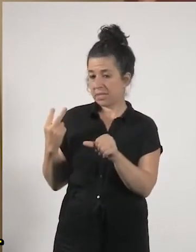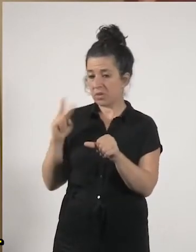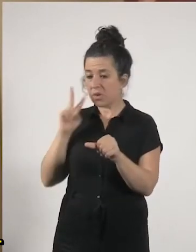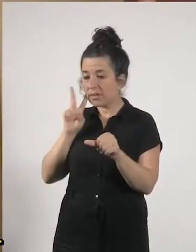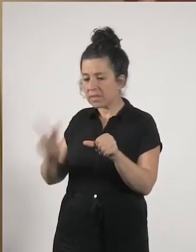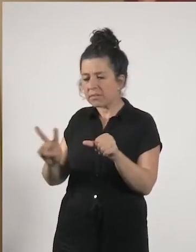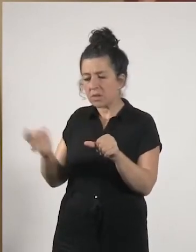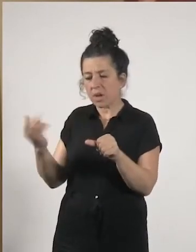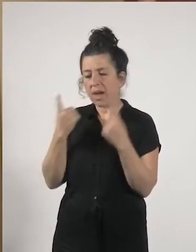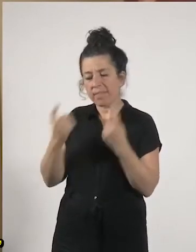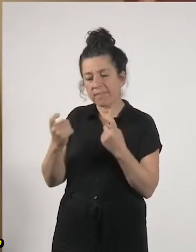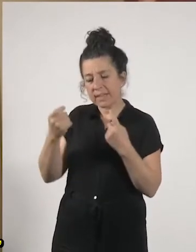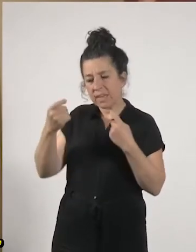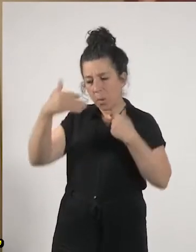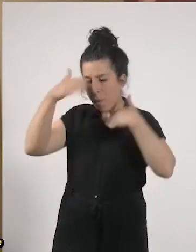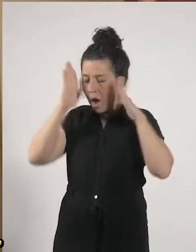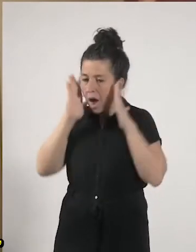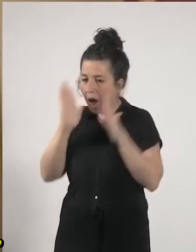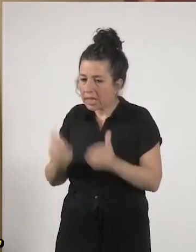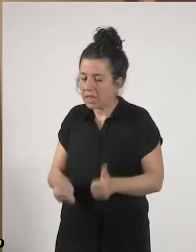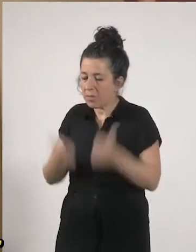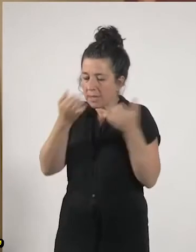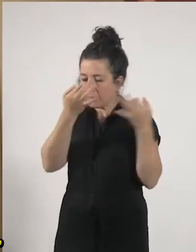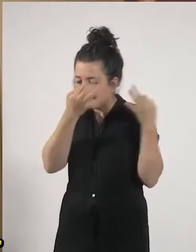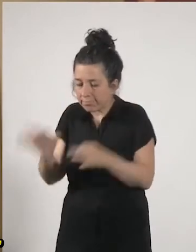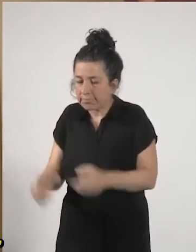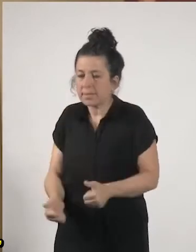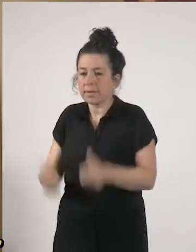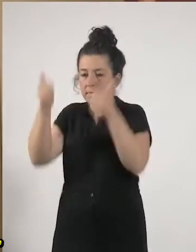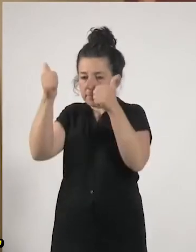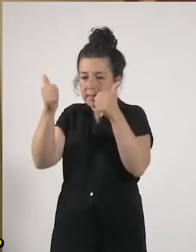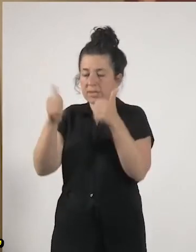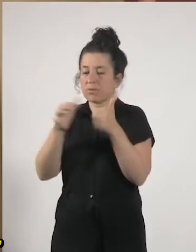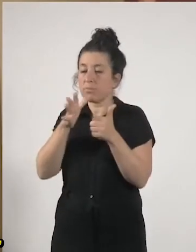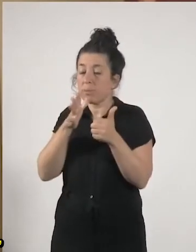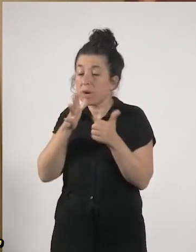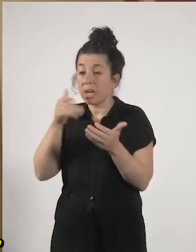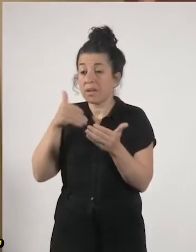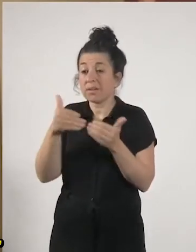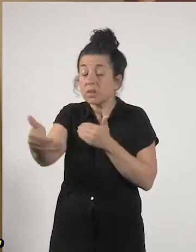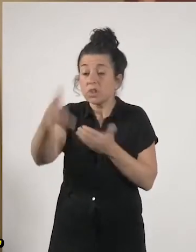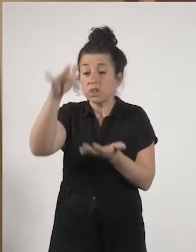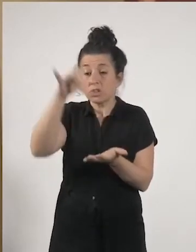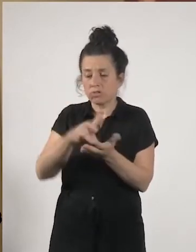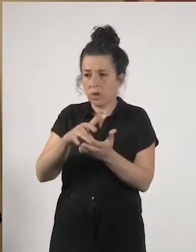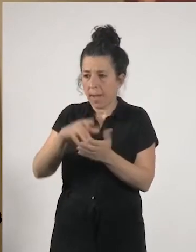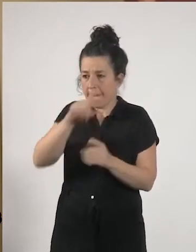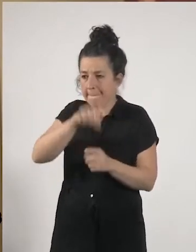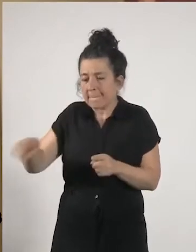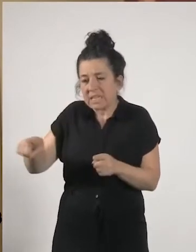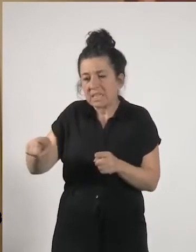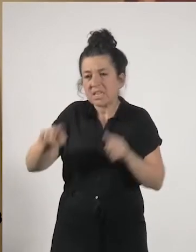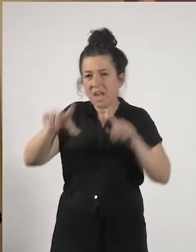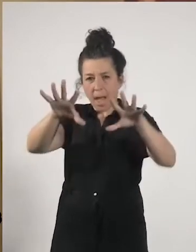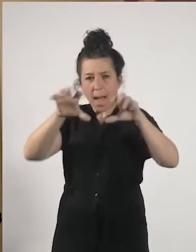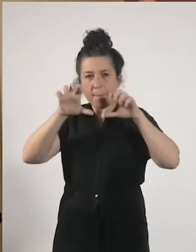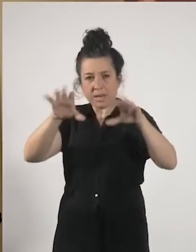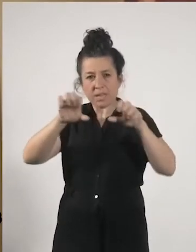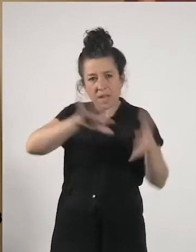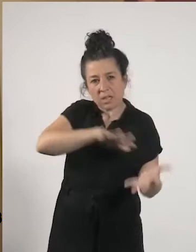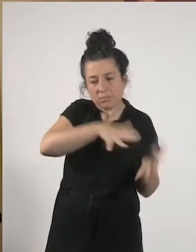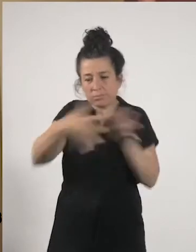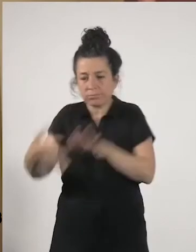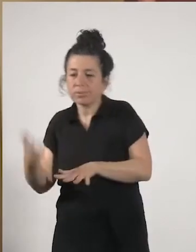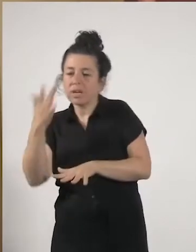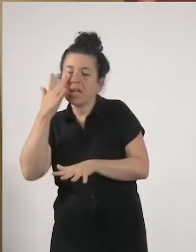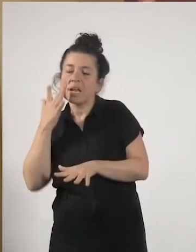mayor atención cuando pasemos a limpio los aprendizajes de estos meses que os parece que deberíamos tener